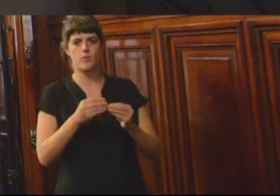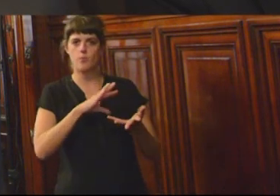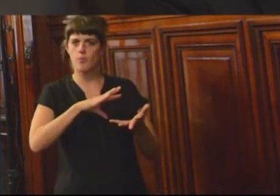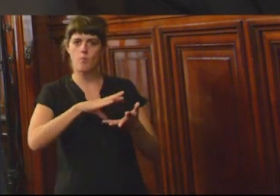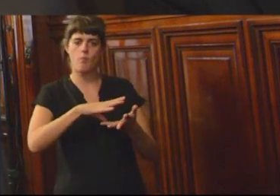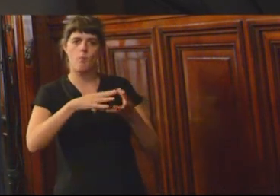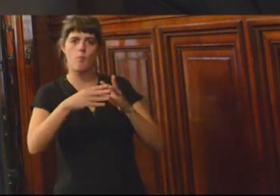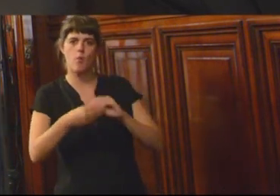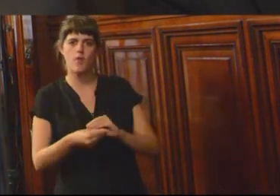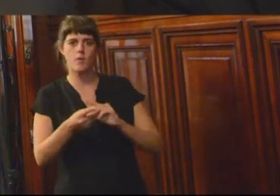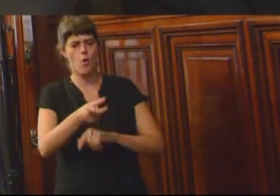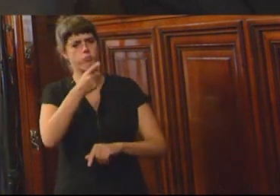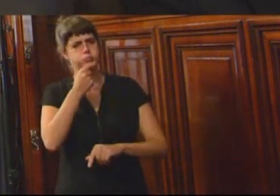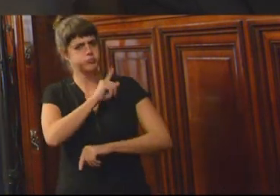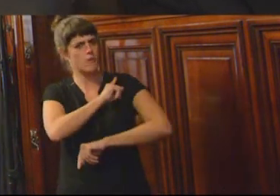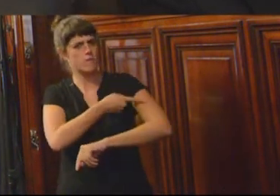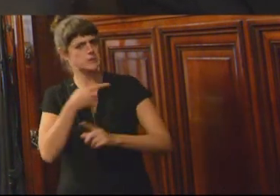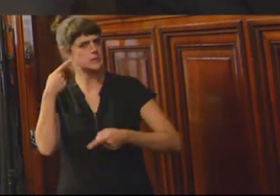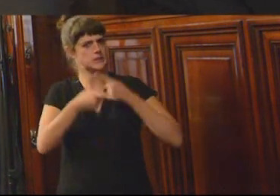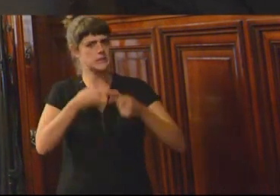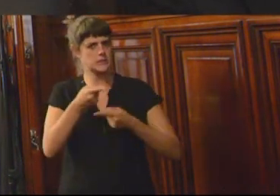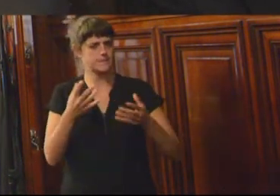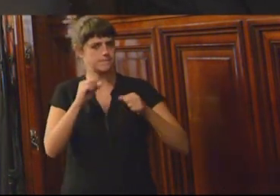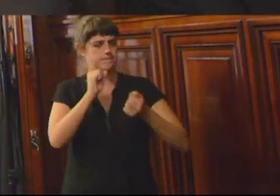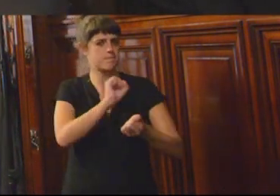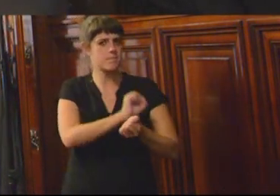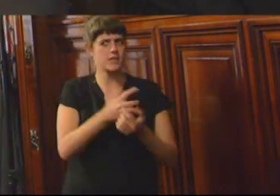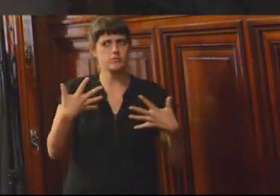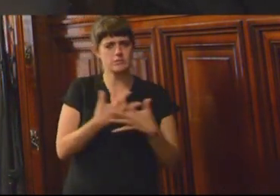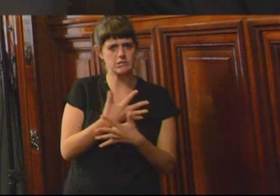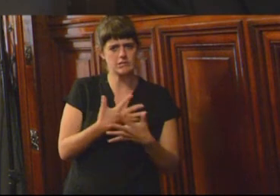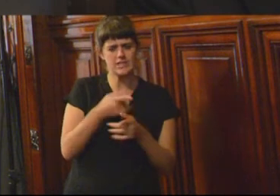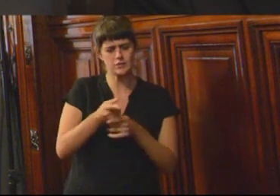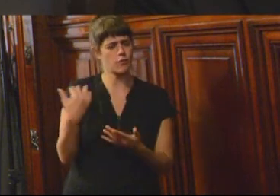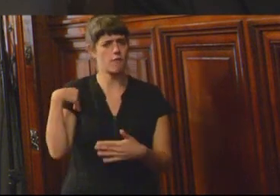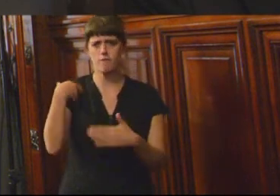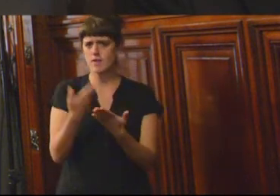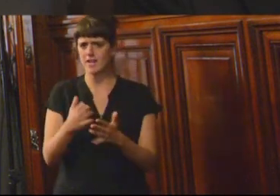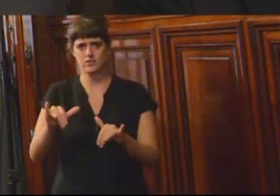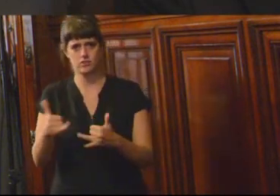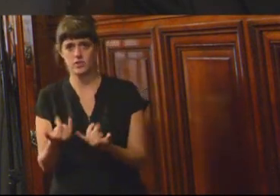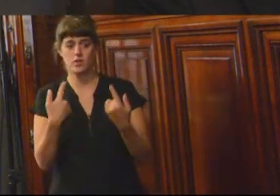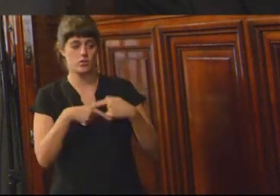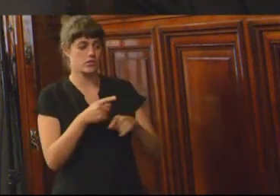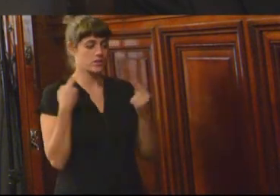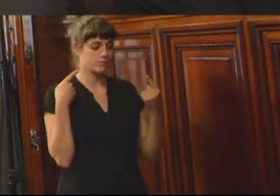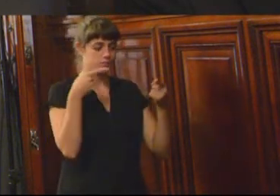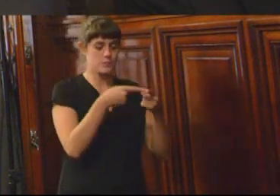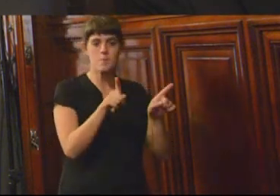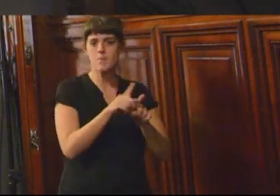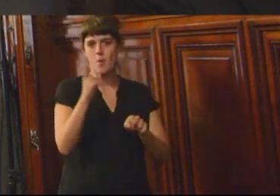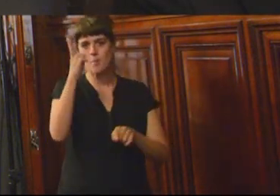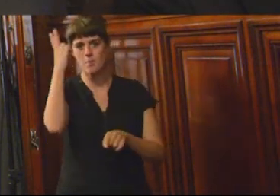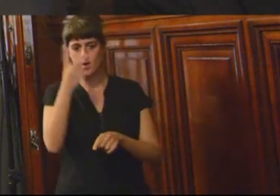en fuerzas de seguridad han totalmente fracasado. La experiencia tanto de Punta de Rieles como del Urigancho lo que sugieren es